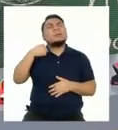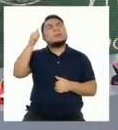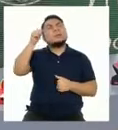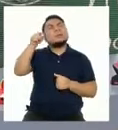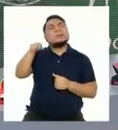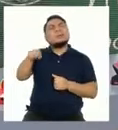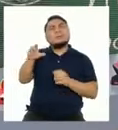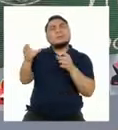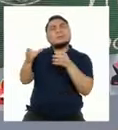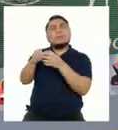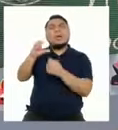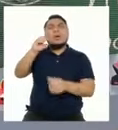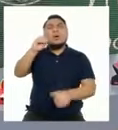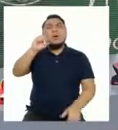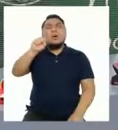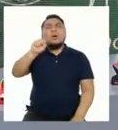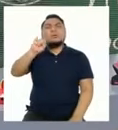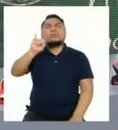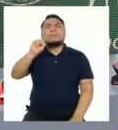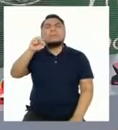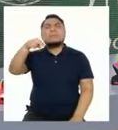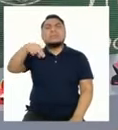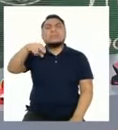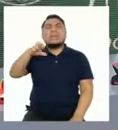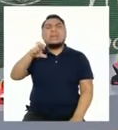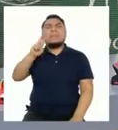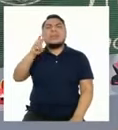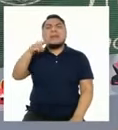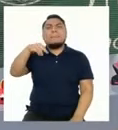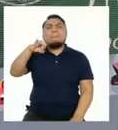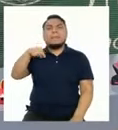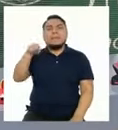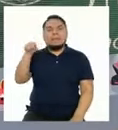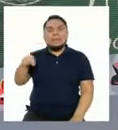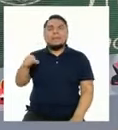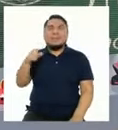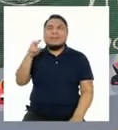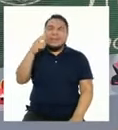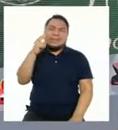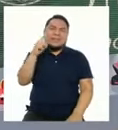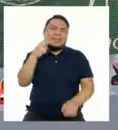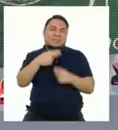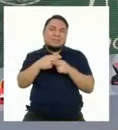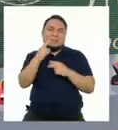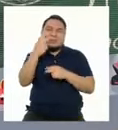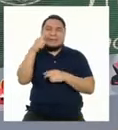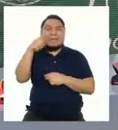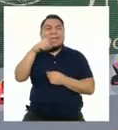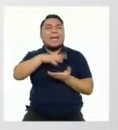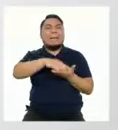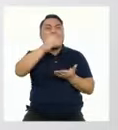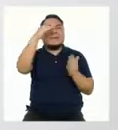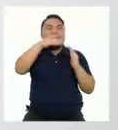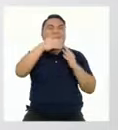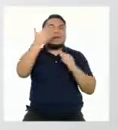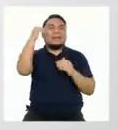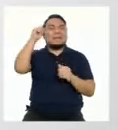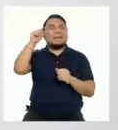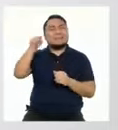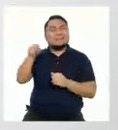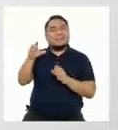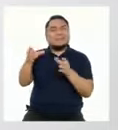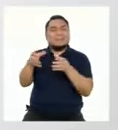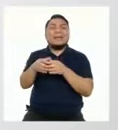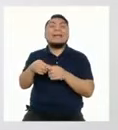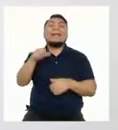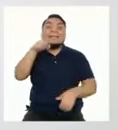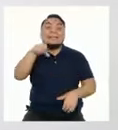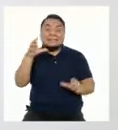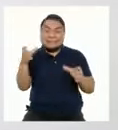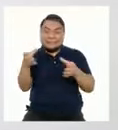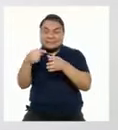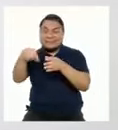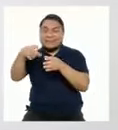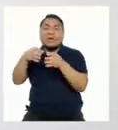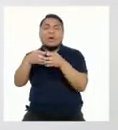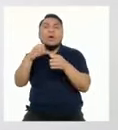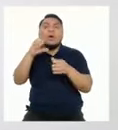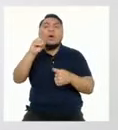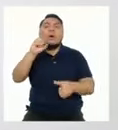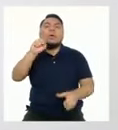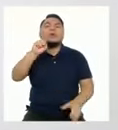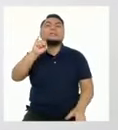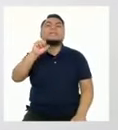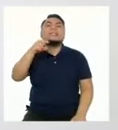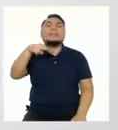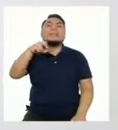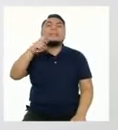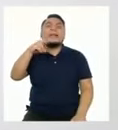de Osinermin, porque es un nombre bien curioso. Lo escuché el otro día en un programa de Aprendo en Casa. Sí, Osinermin es